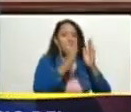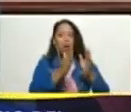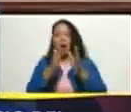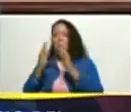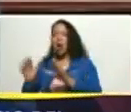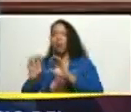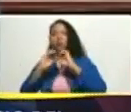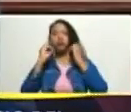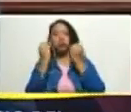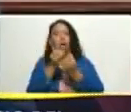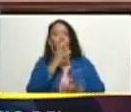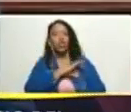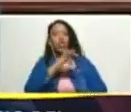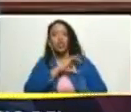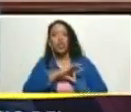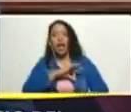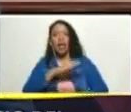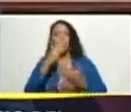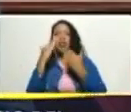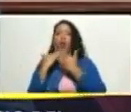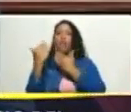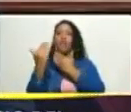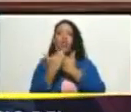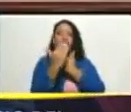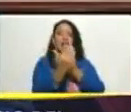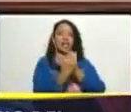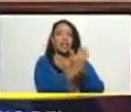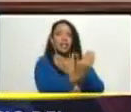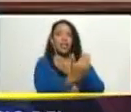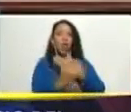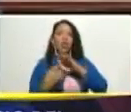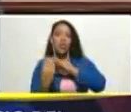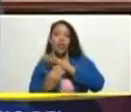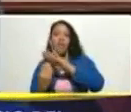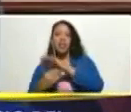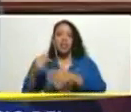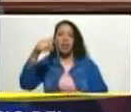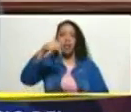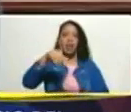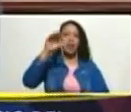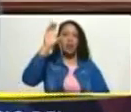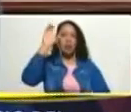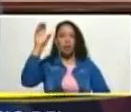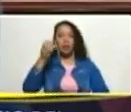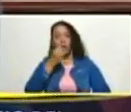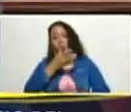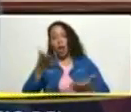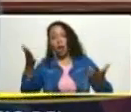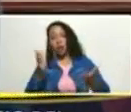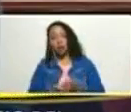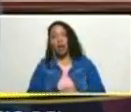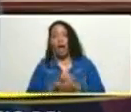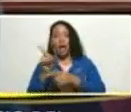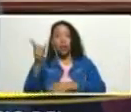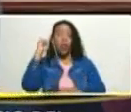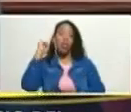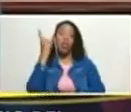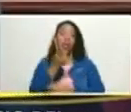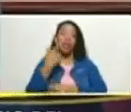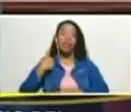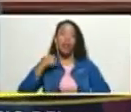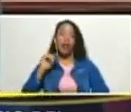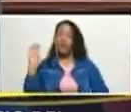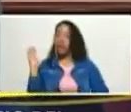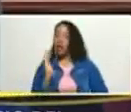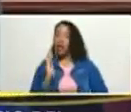las organizaciones vecinales las organizaciones de base del país bueno eso debe tener venir